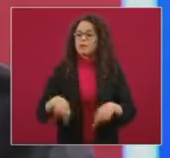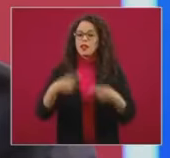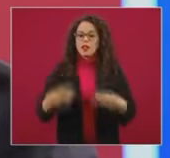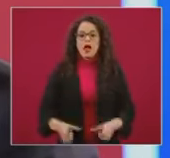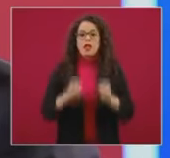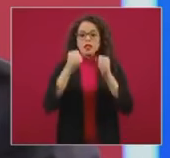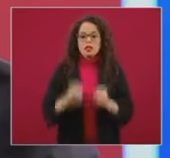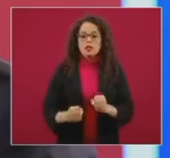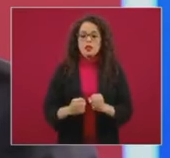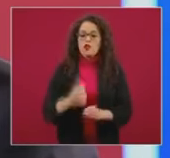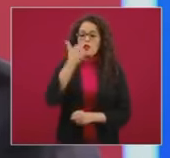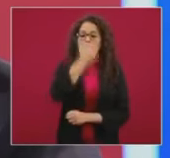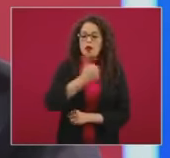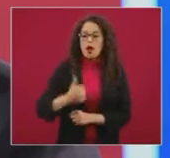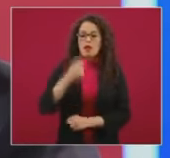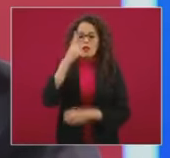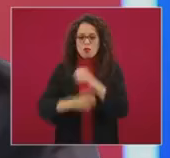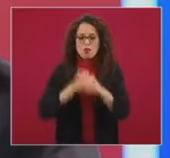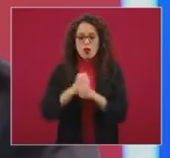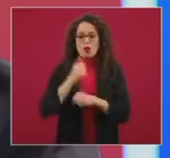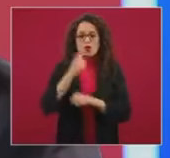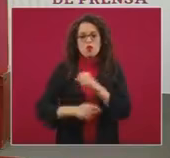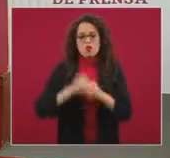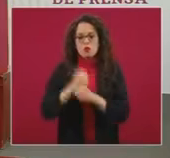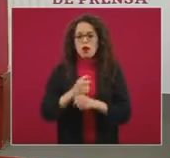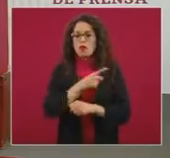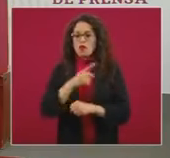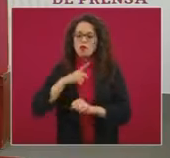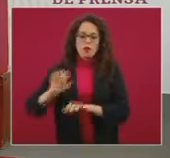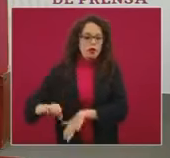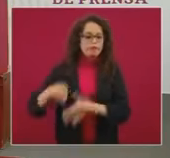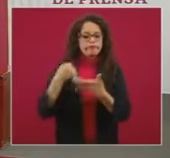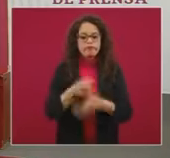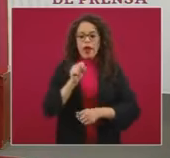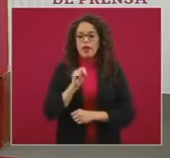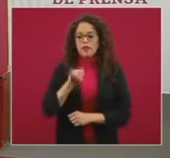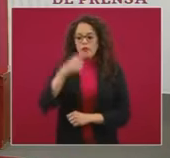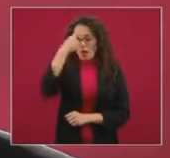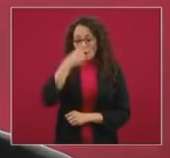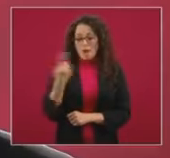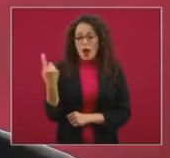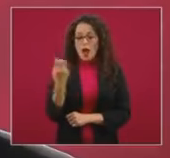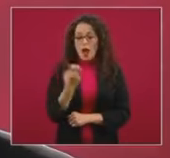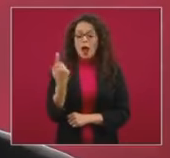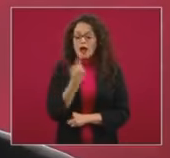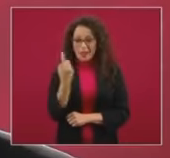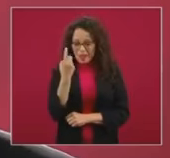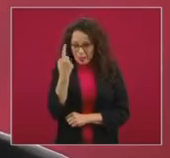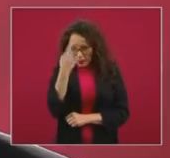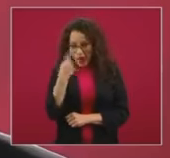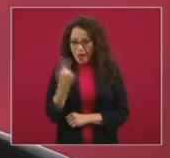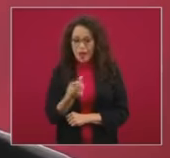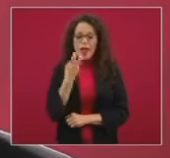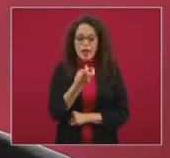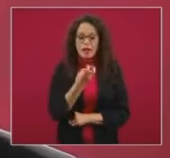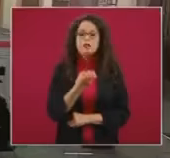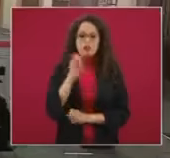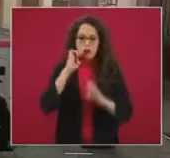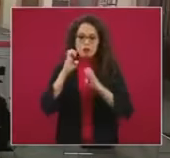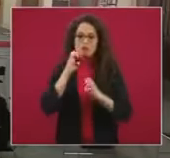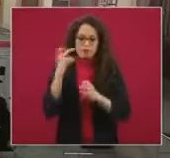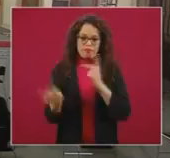anualmente un financiamiento sostenible para realizar la encuesta todos los años. Y agradecemos